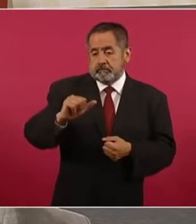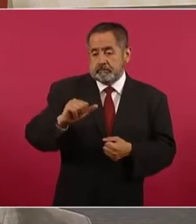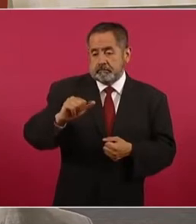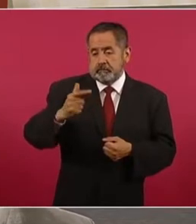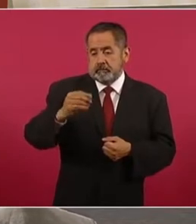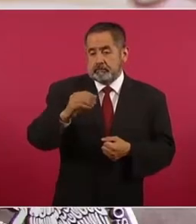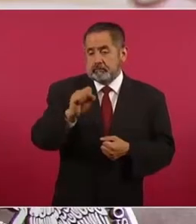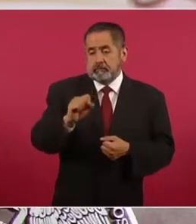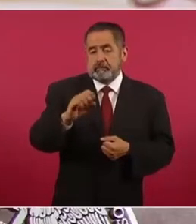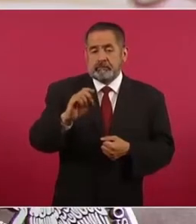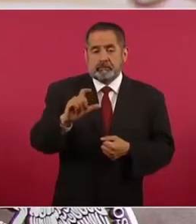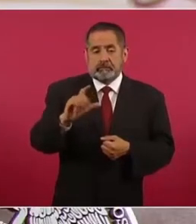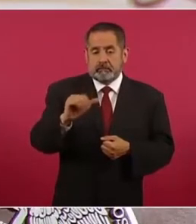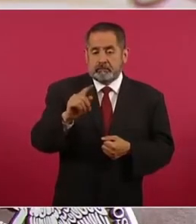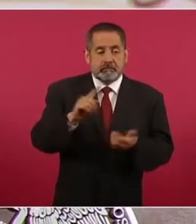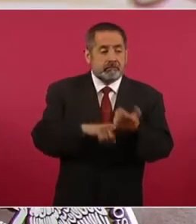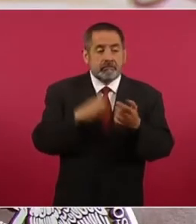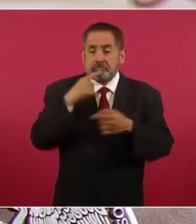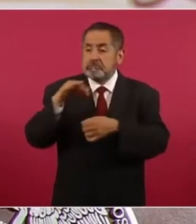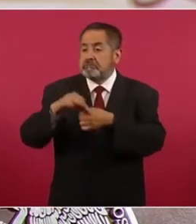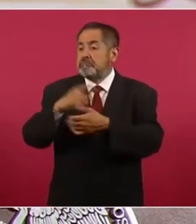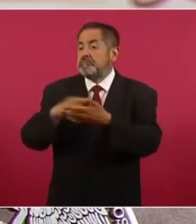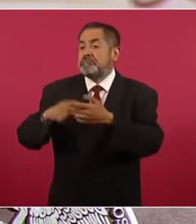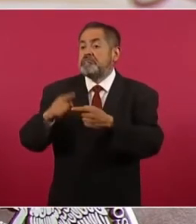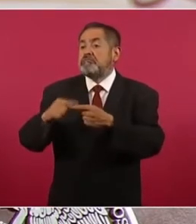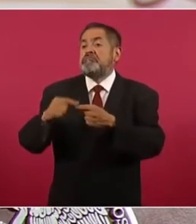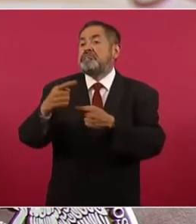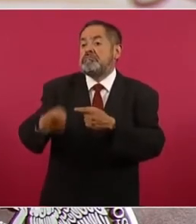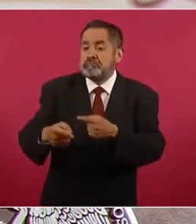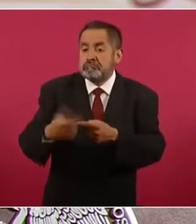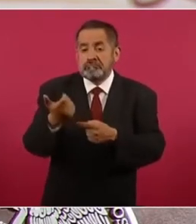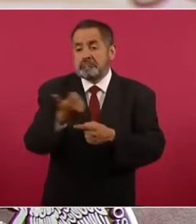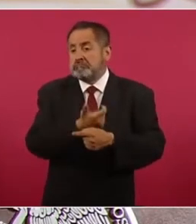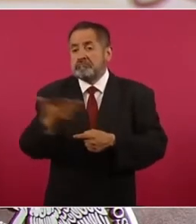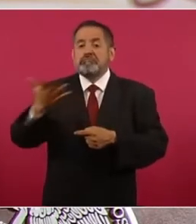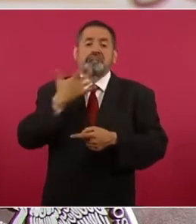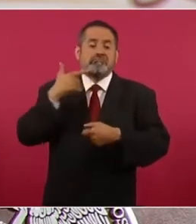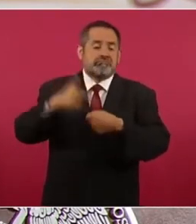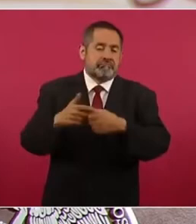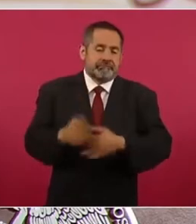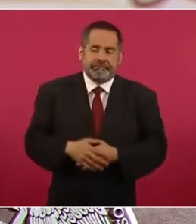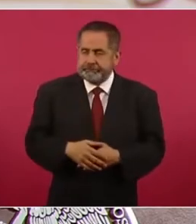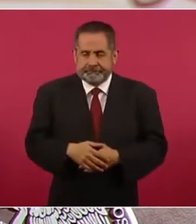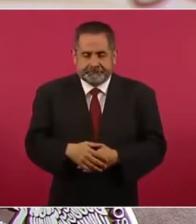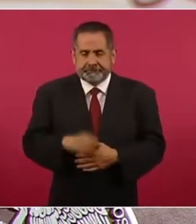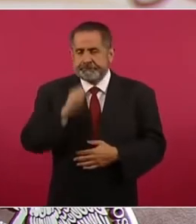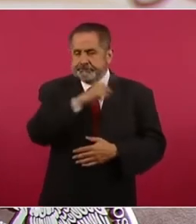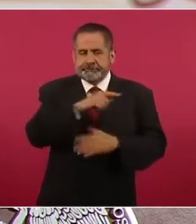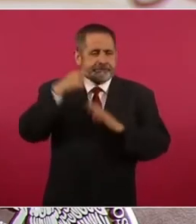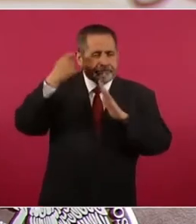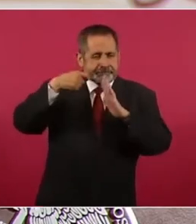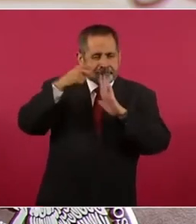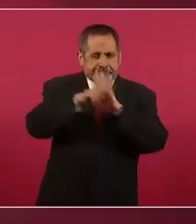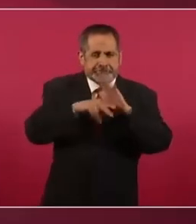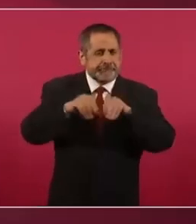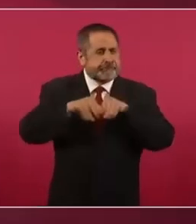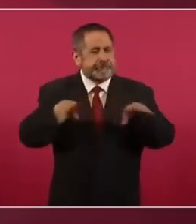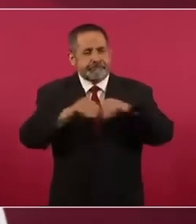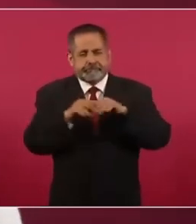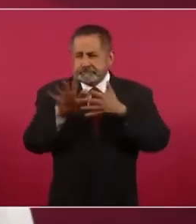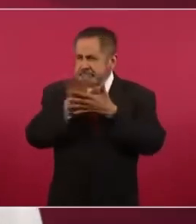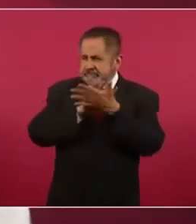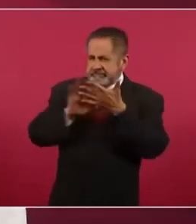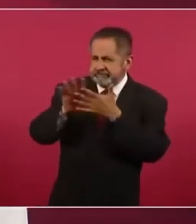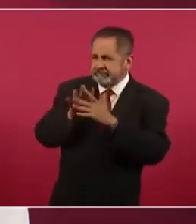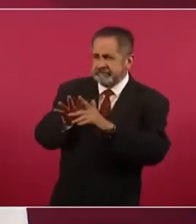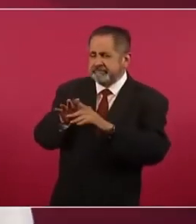que después de las elecciones subirá la gasolina. También circulan videos falsificados que buscan confundir a la población al